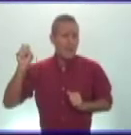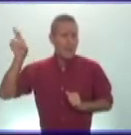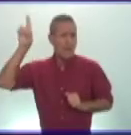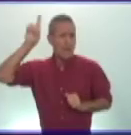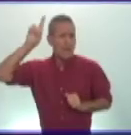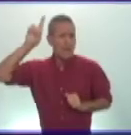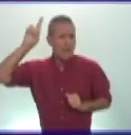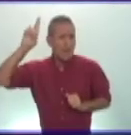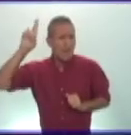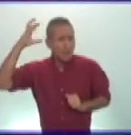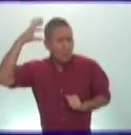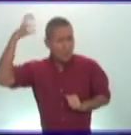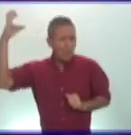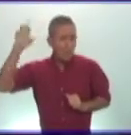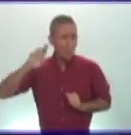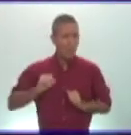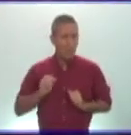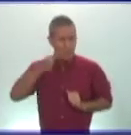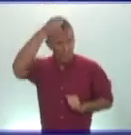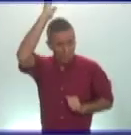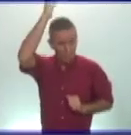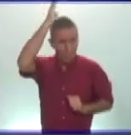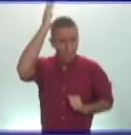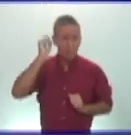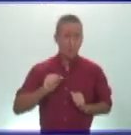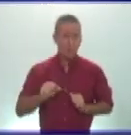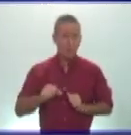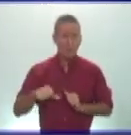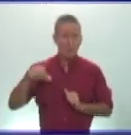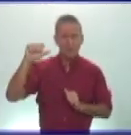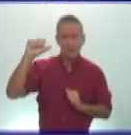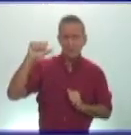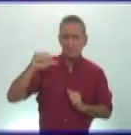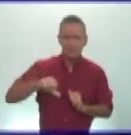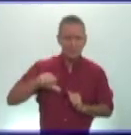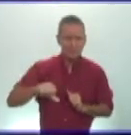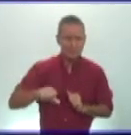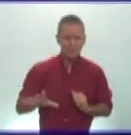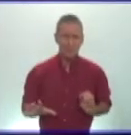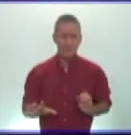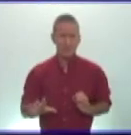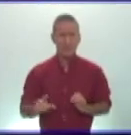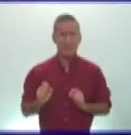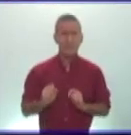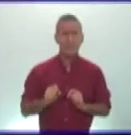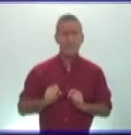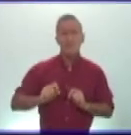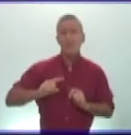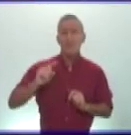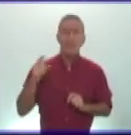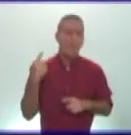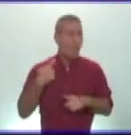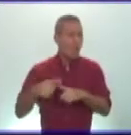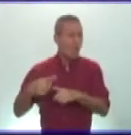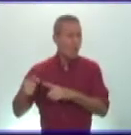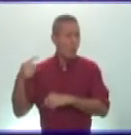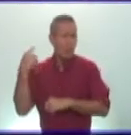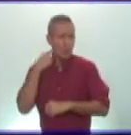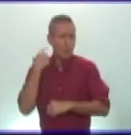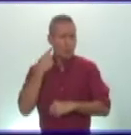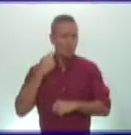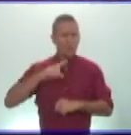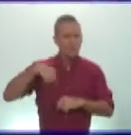cornelio sila quien luego tuvo que ir a darse de leches contra el rey de punto mitrídates sexto en los años siguientes se haría muy popular el